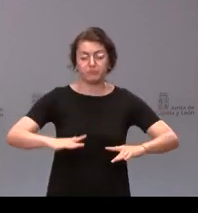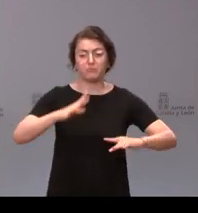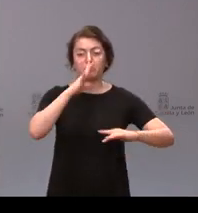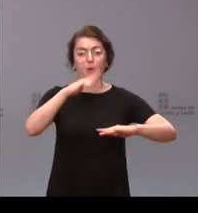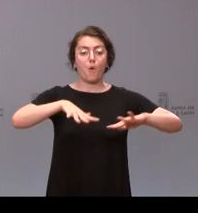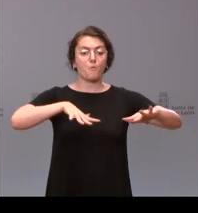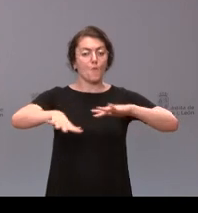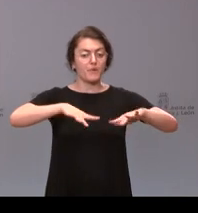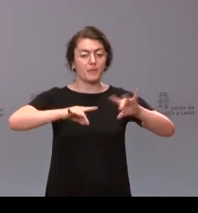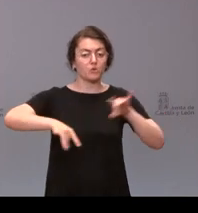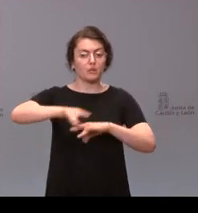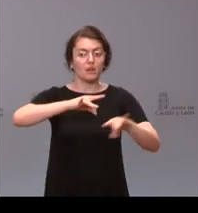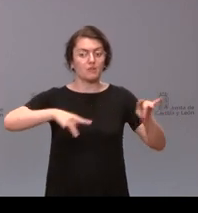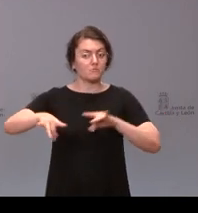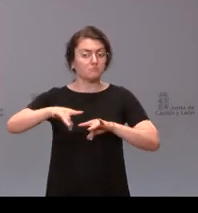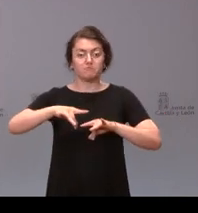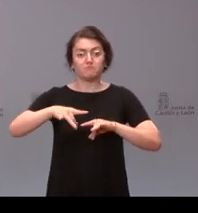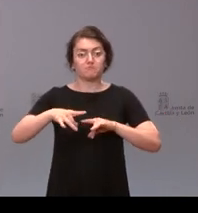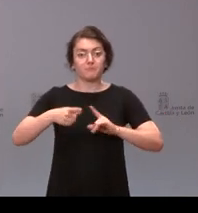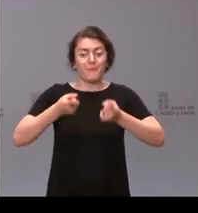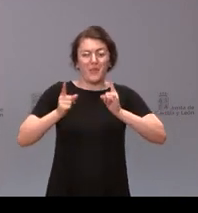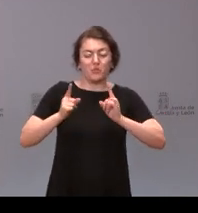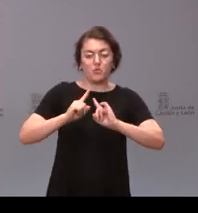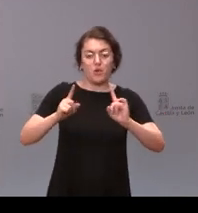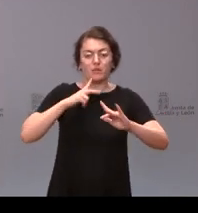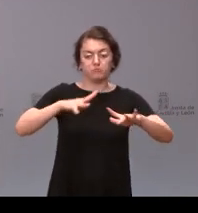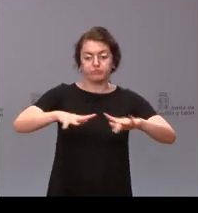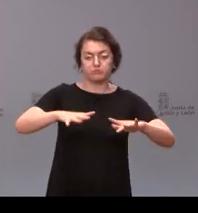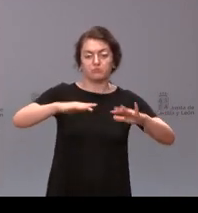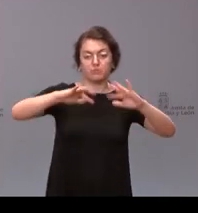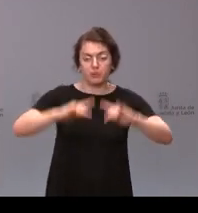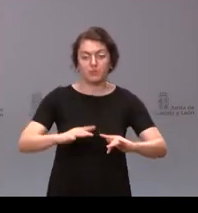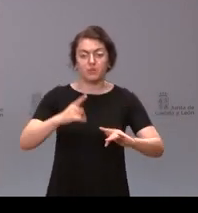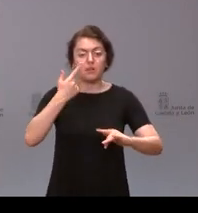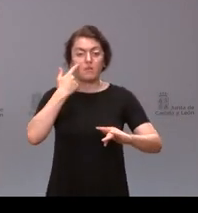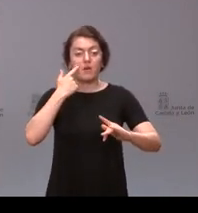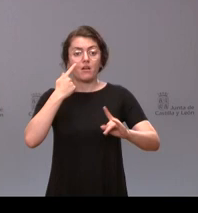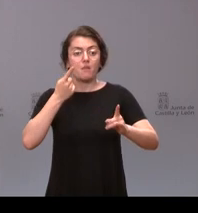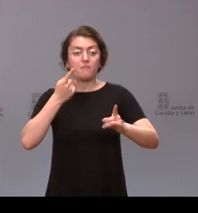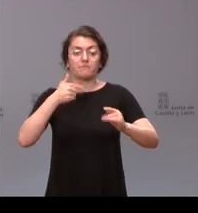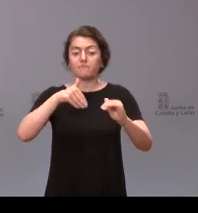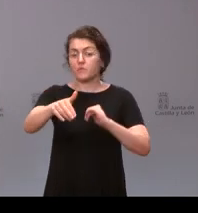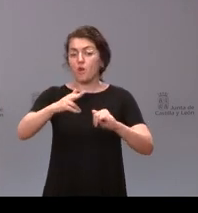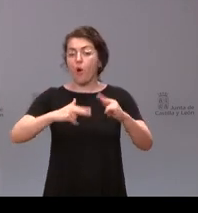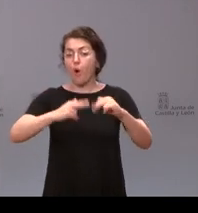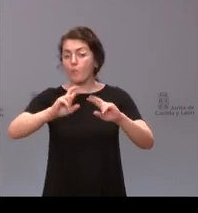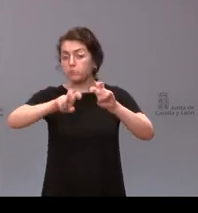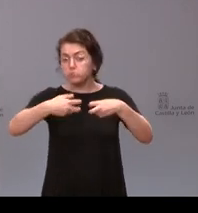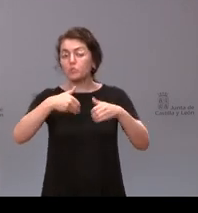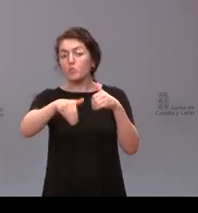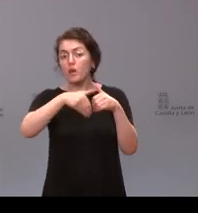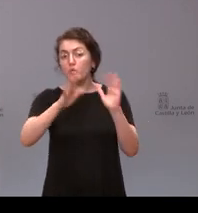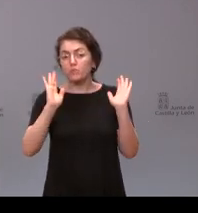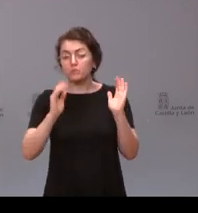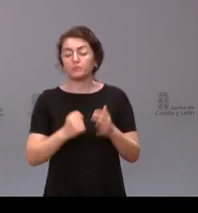imprevisto o si hay previsión de cuándo se van a retomar las obras o cómo se va a gestionar eso y por último